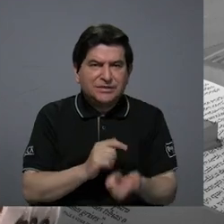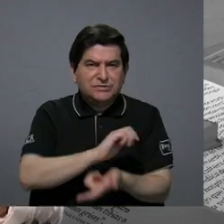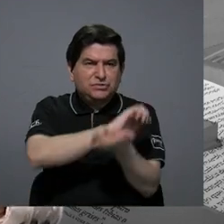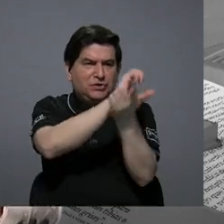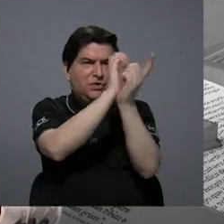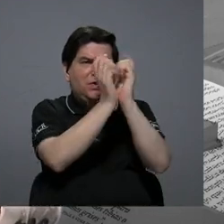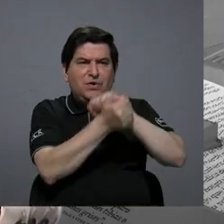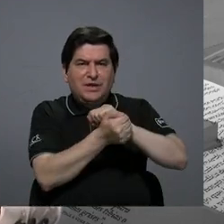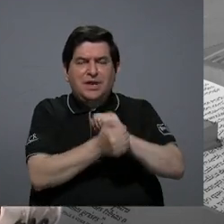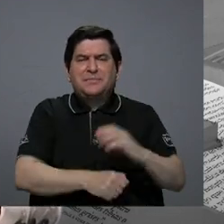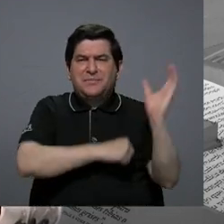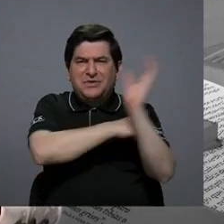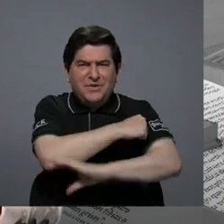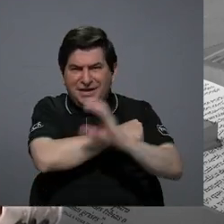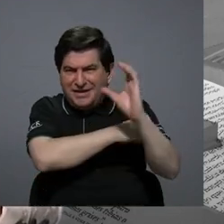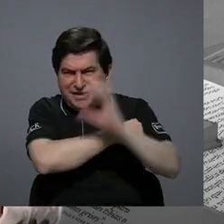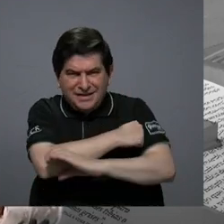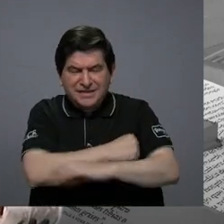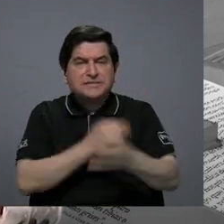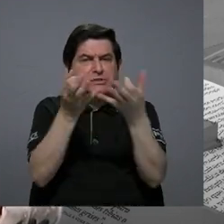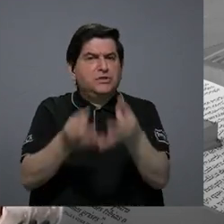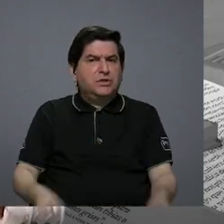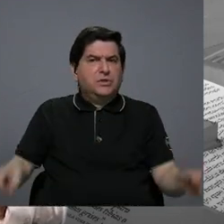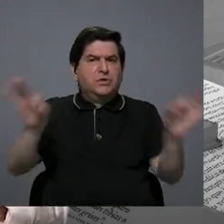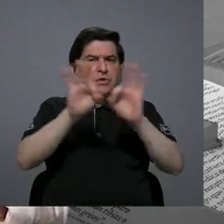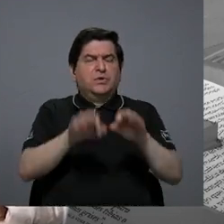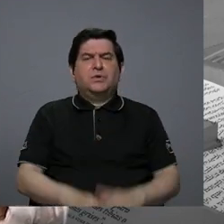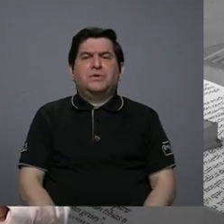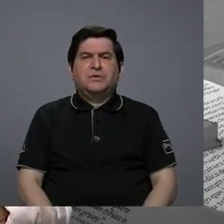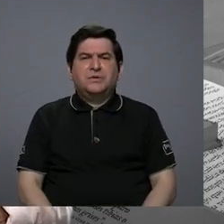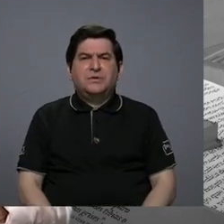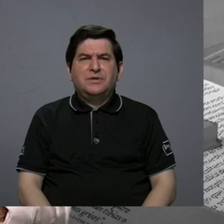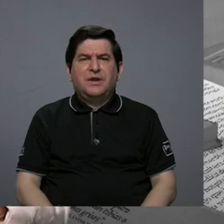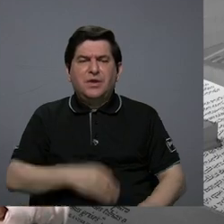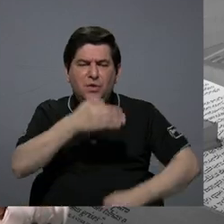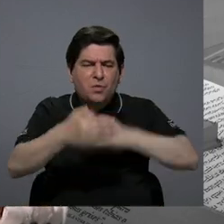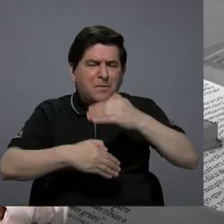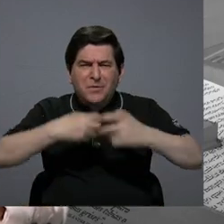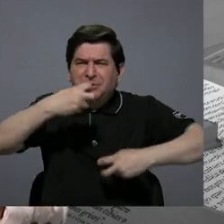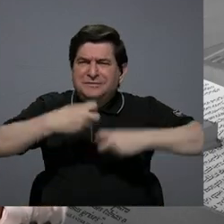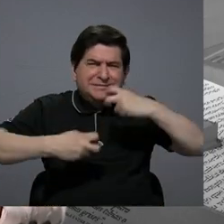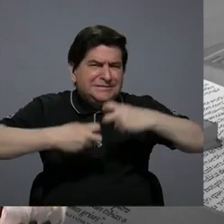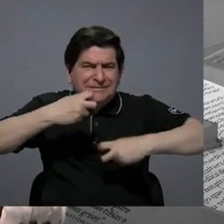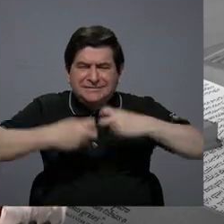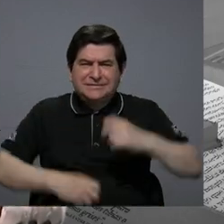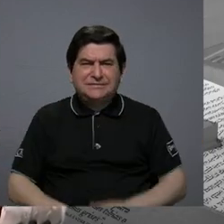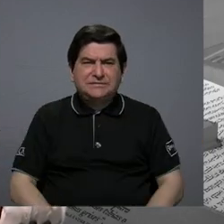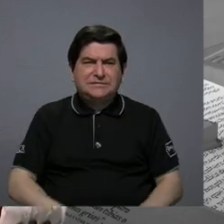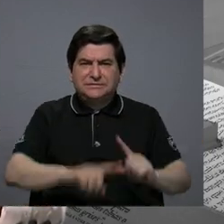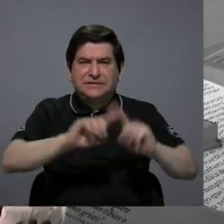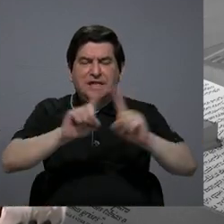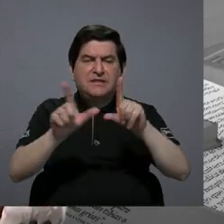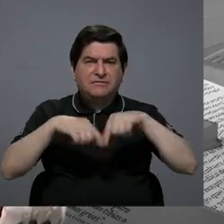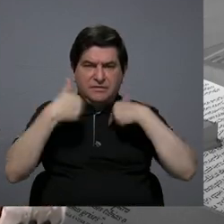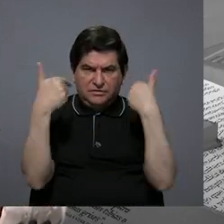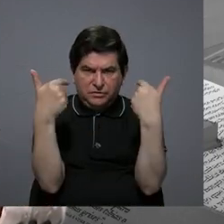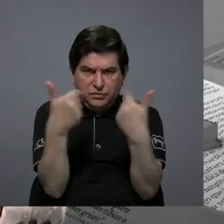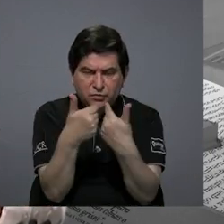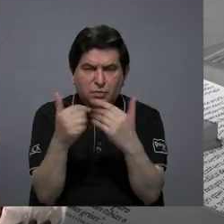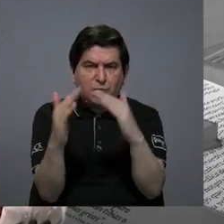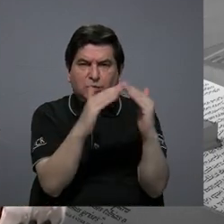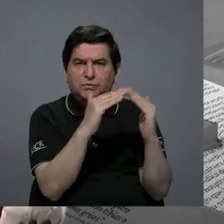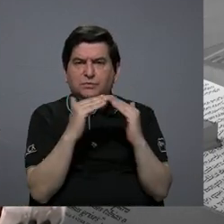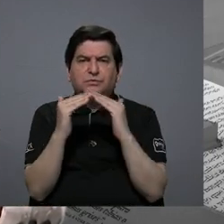un giro punitivista importante, de una criminalización hacia ciertos sectores